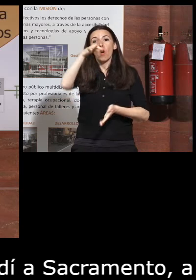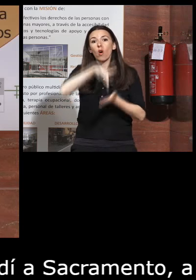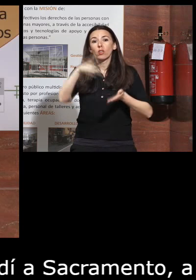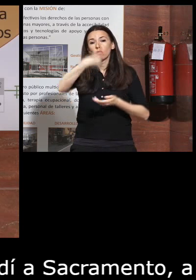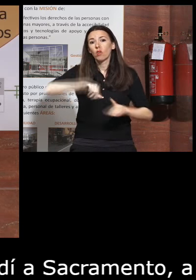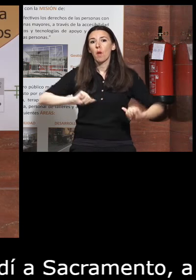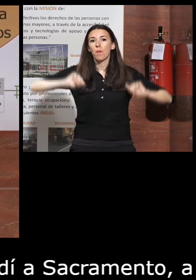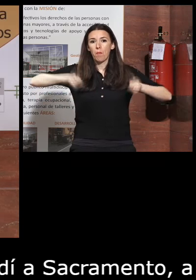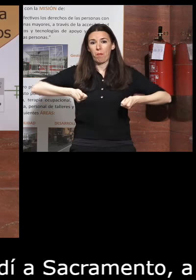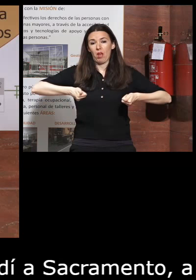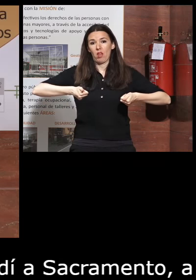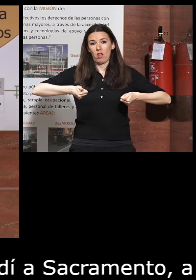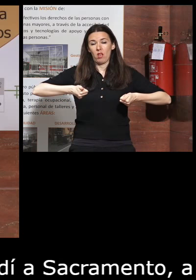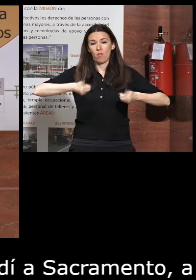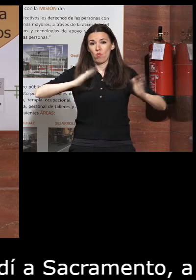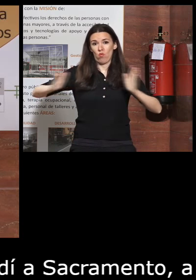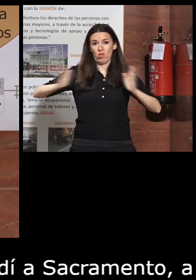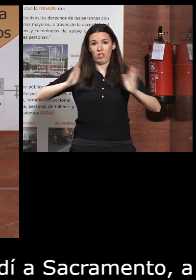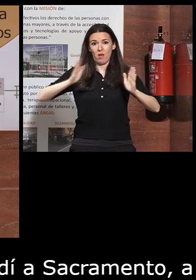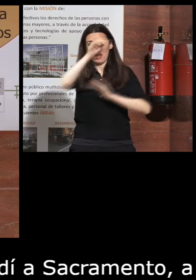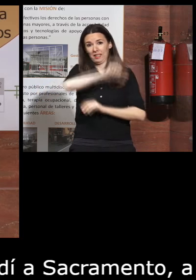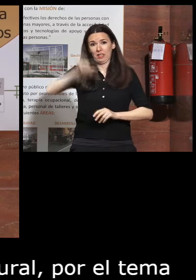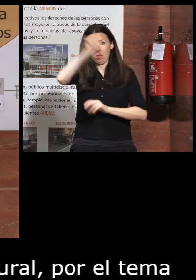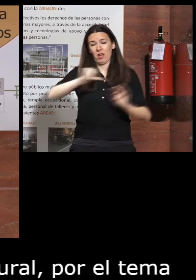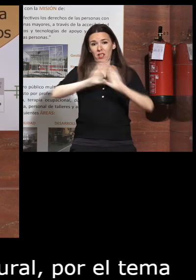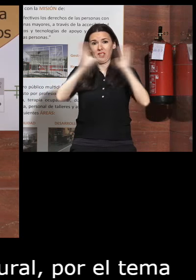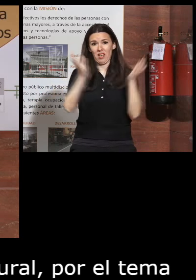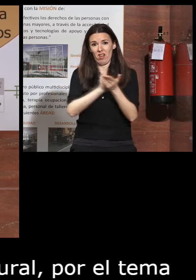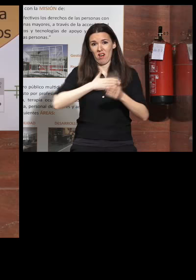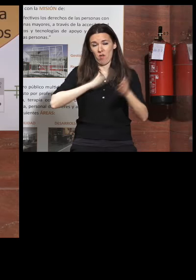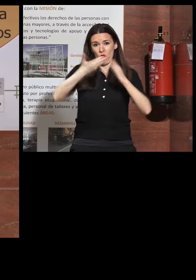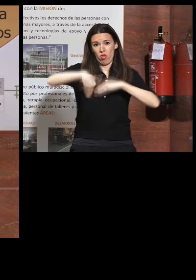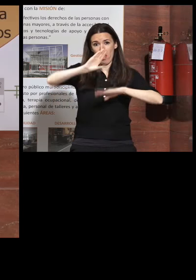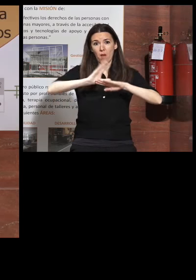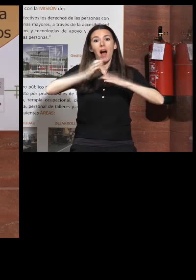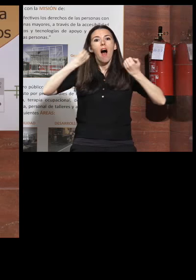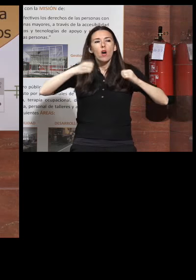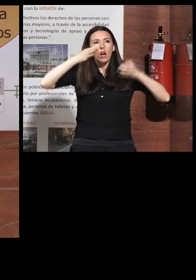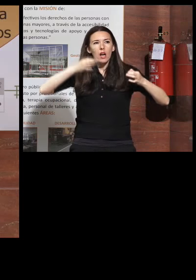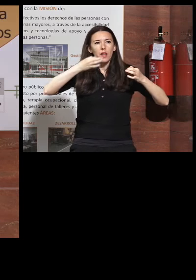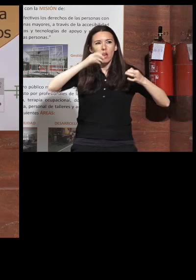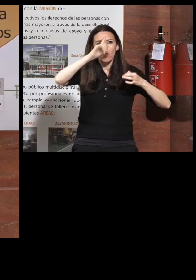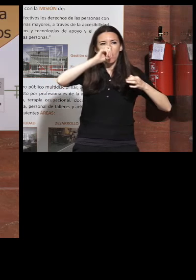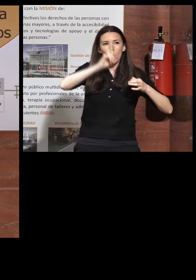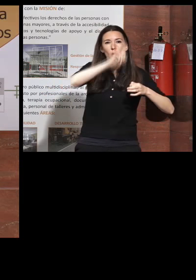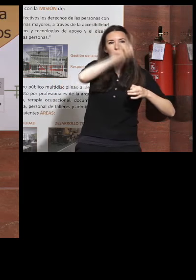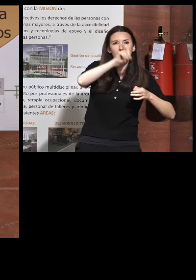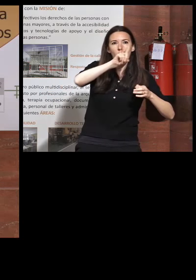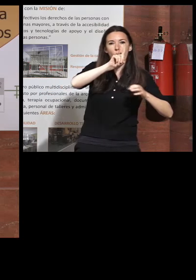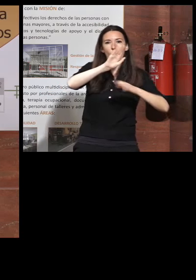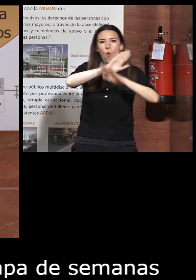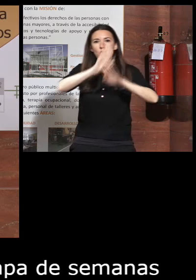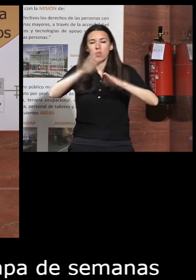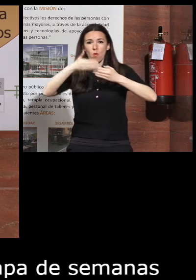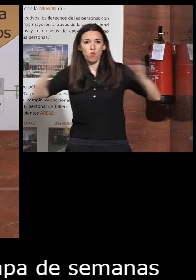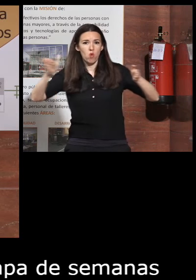empezamos esta etapa de semanas internacionales del CEAPAT aunque en realidad no estoy seguro si fue en la primera semana o en la última semana de